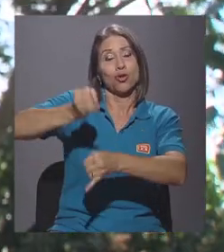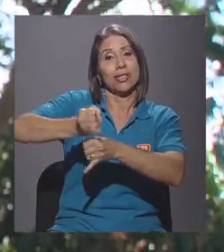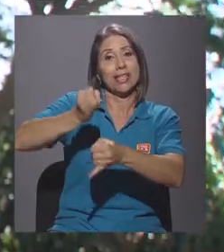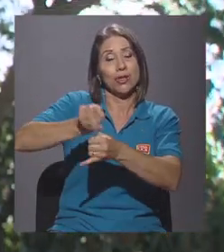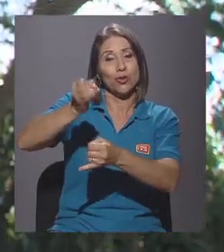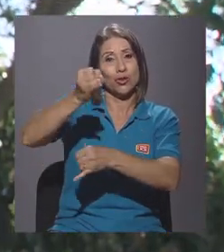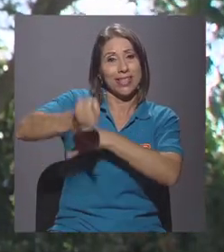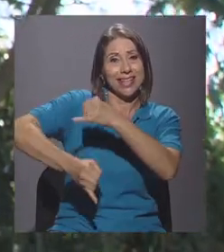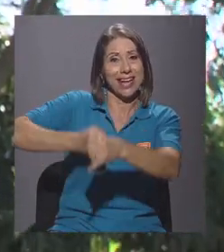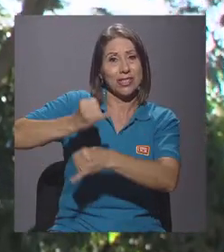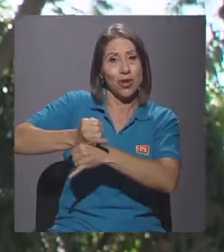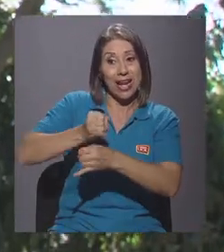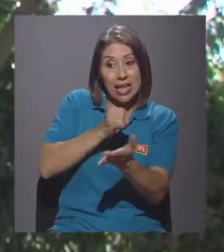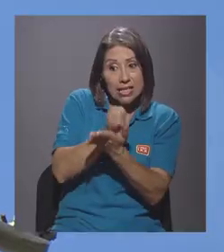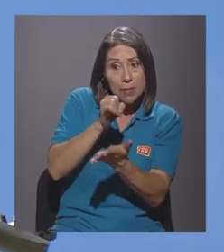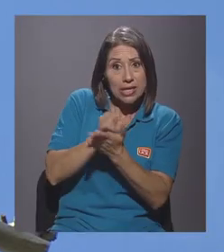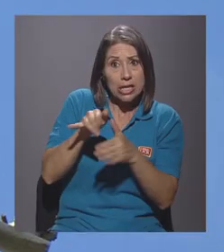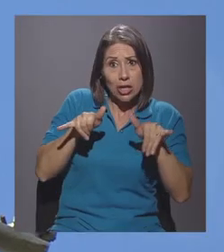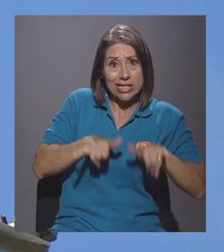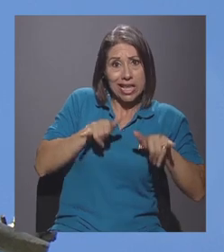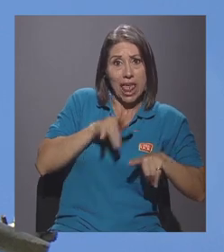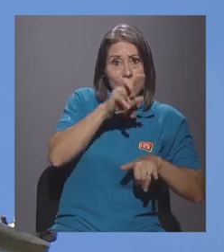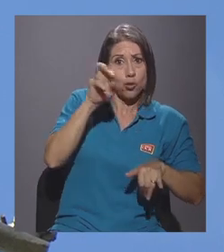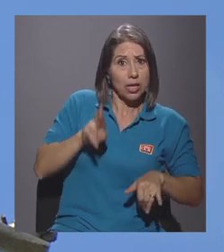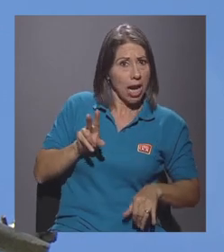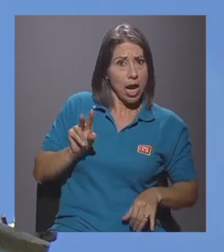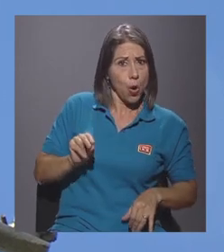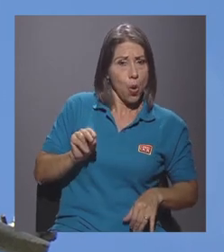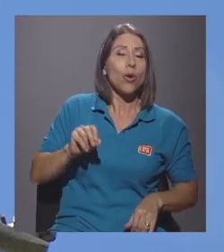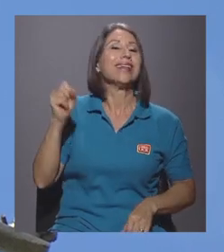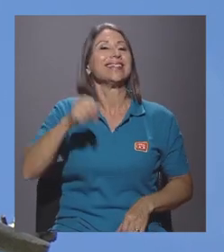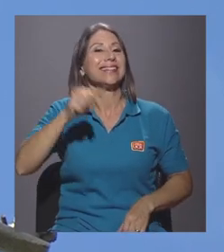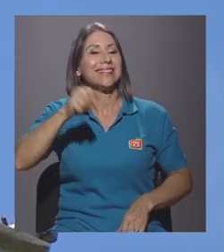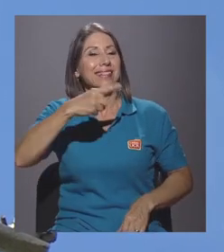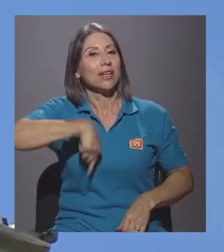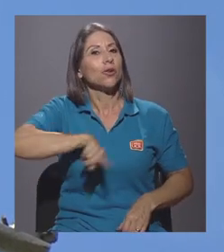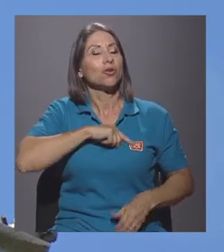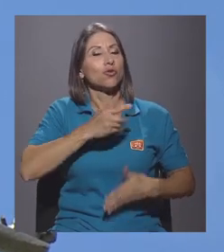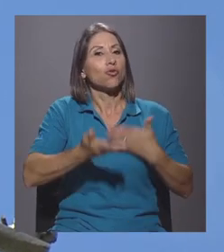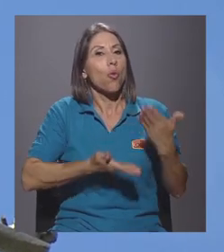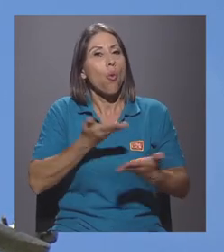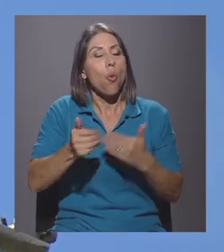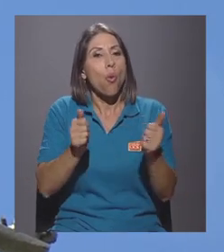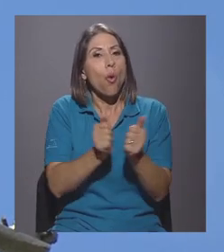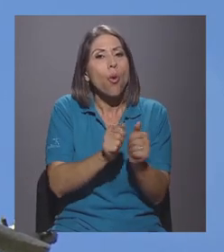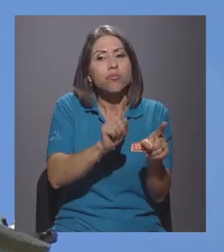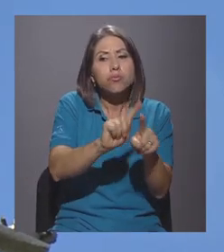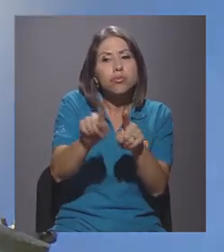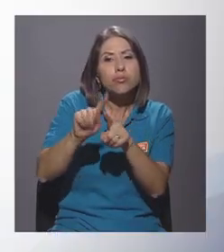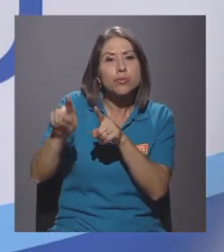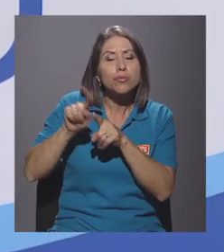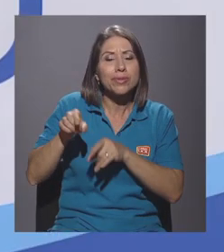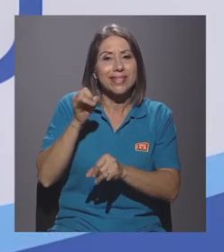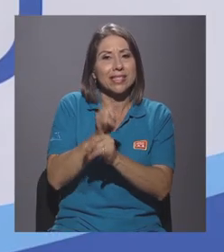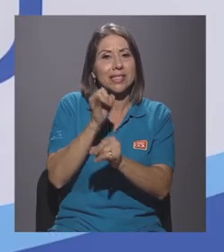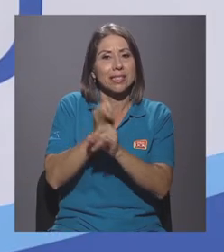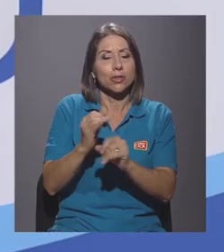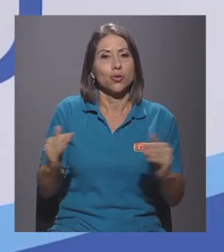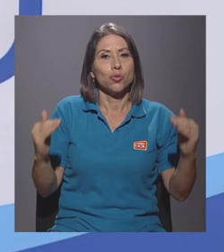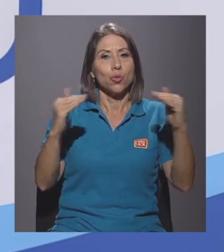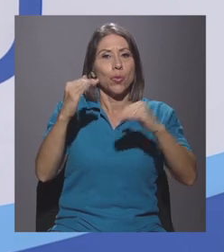clima que no se queda aquí en Costa Rica. Sí, claro. Nosotros tenemos colaboración con varias instituciones a nivel internacional.